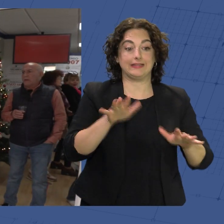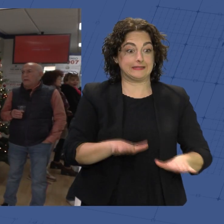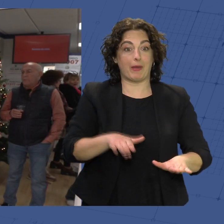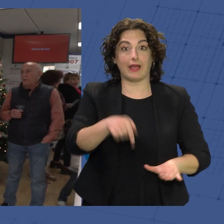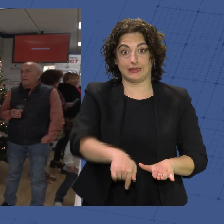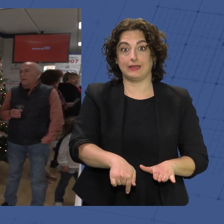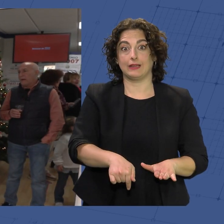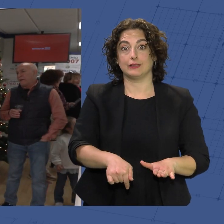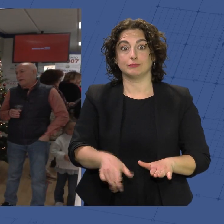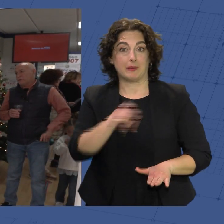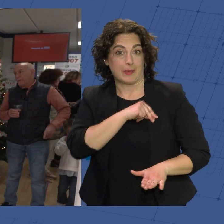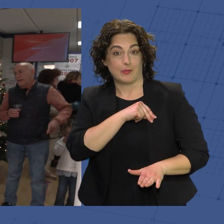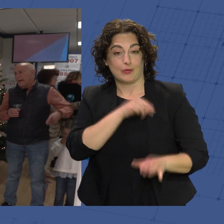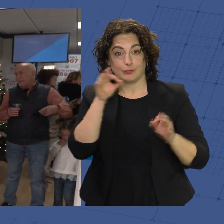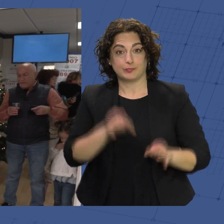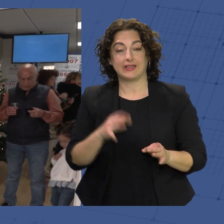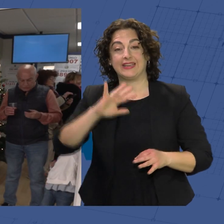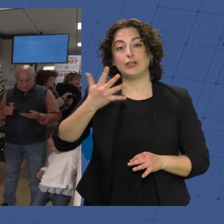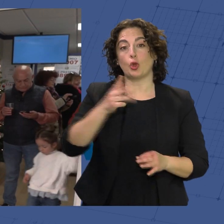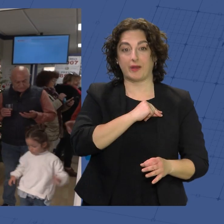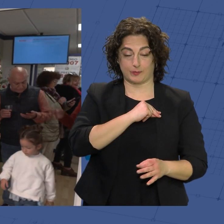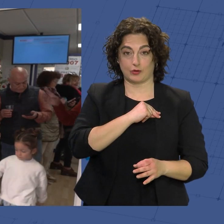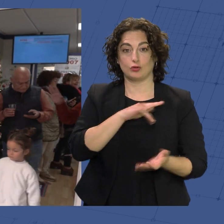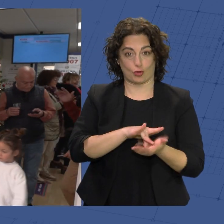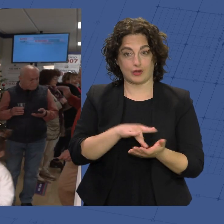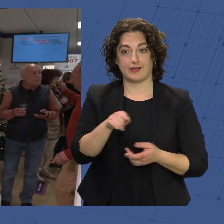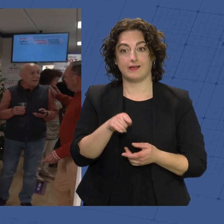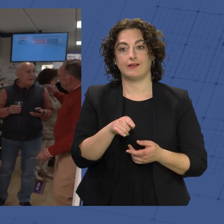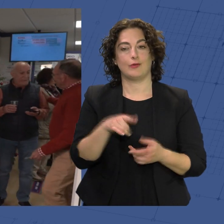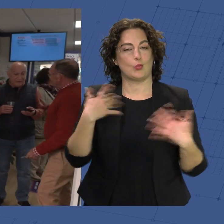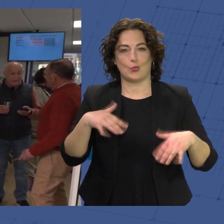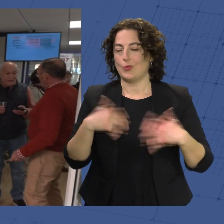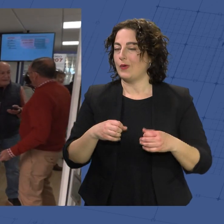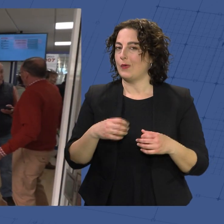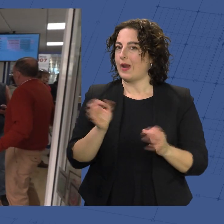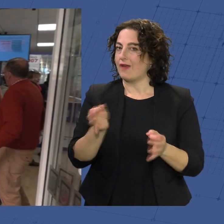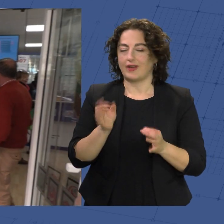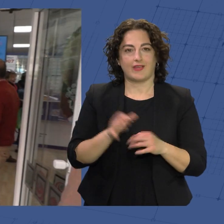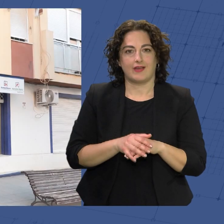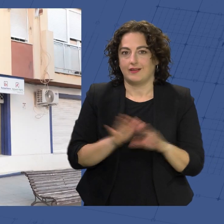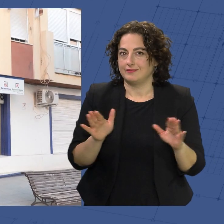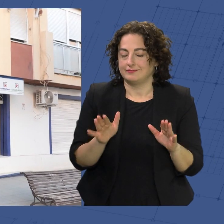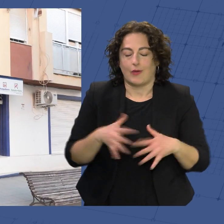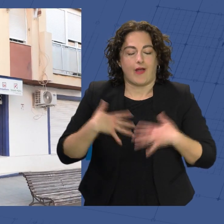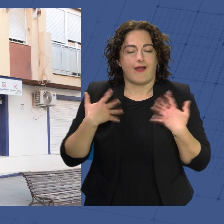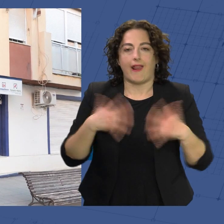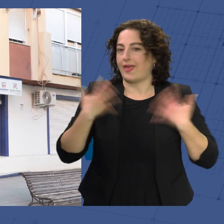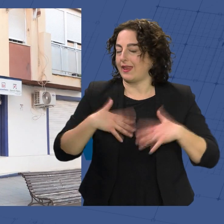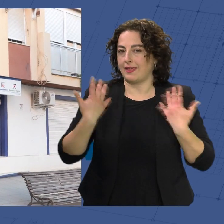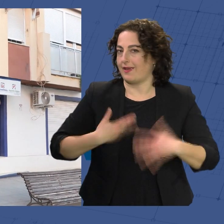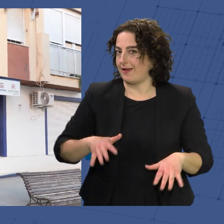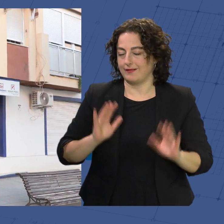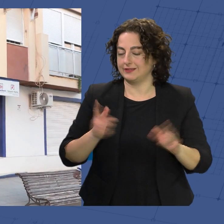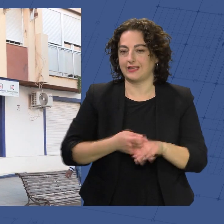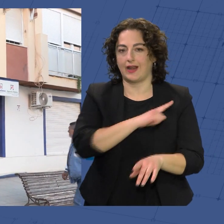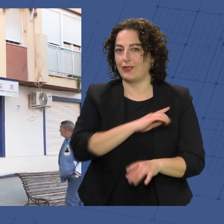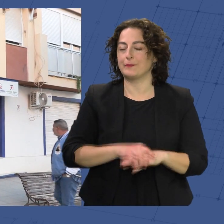le ha tocado el quinto premio, y la verdad que ha sido un deporte de alegría, la verdad. Suerte la